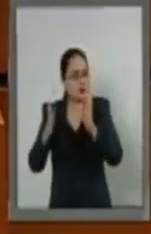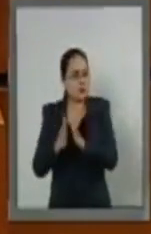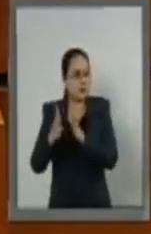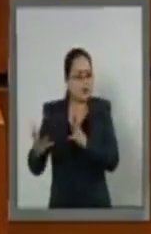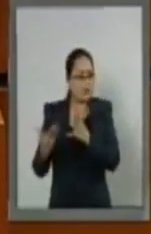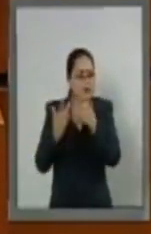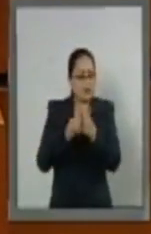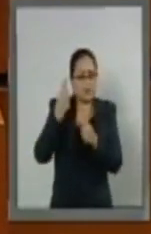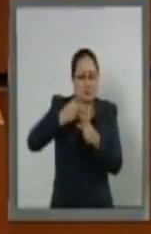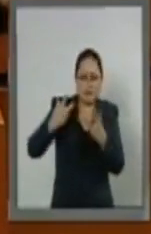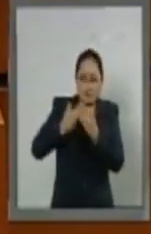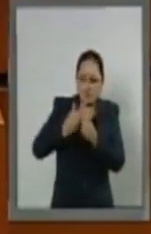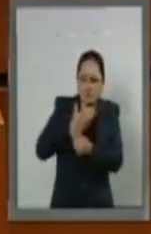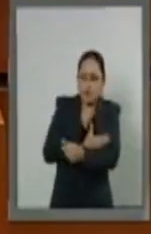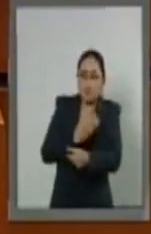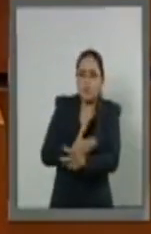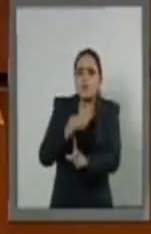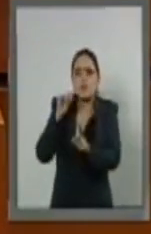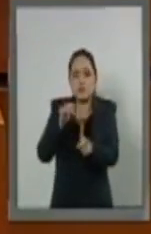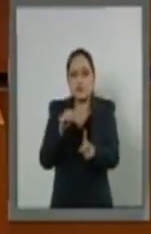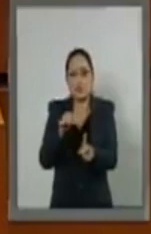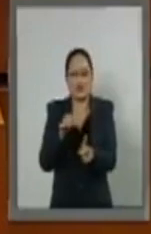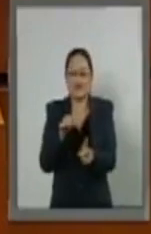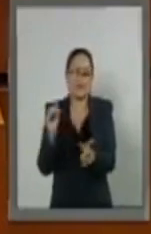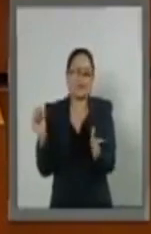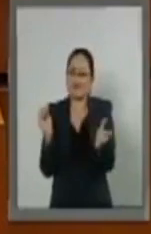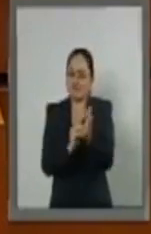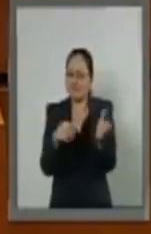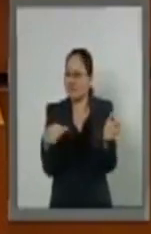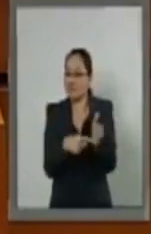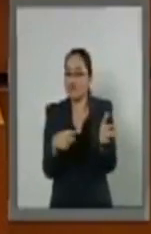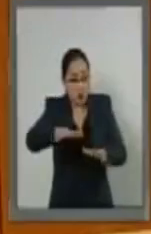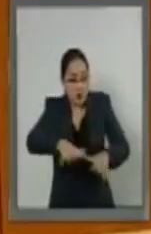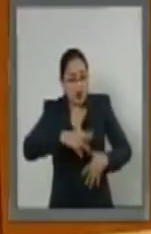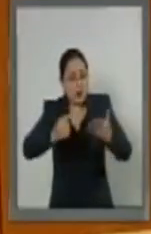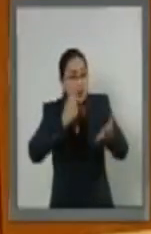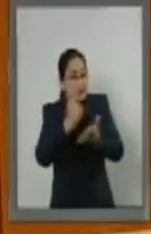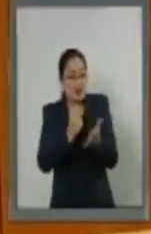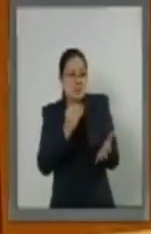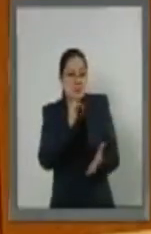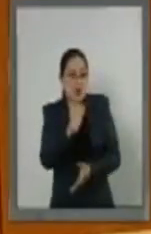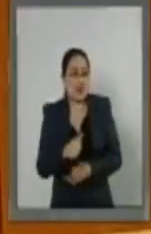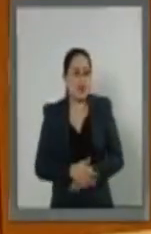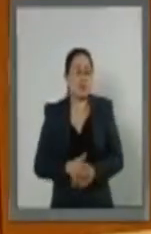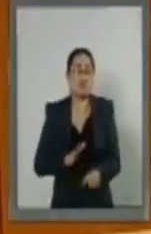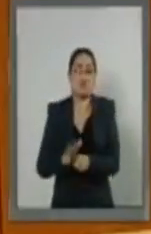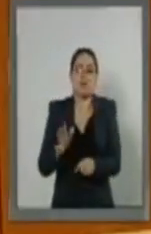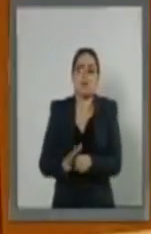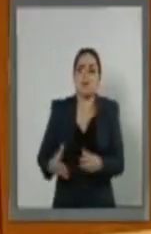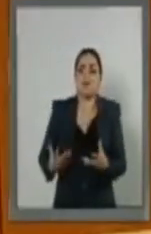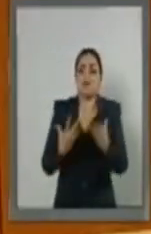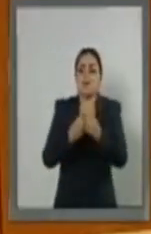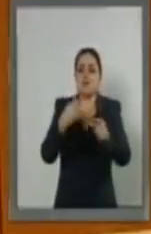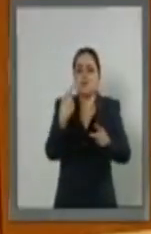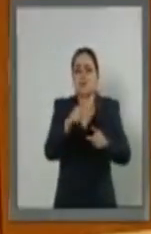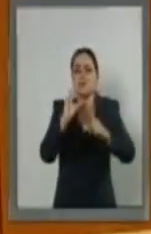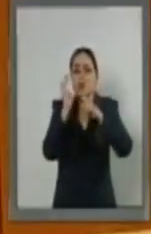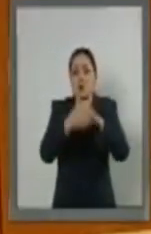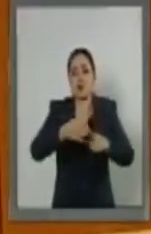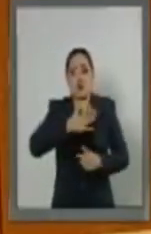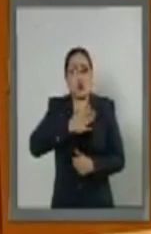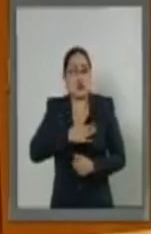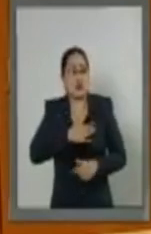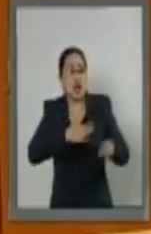acompañara todo el proceso. No está en esta convocatoria. Se le deja a la Comisión de